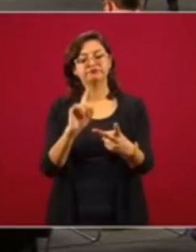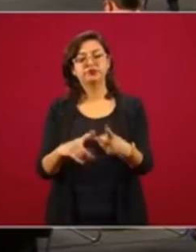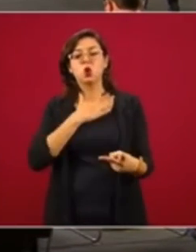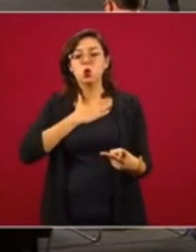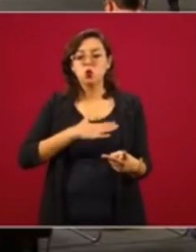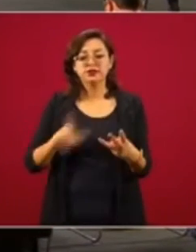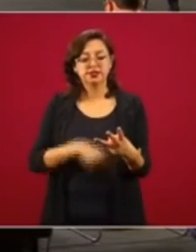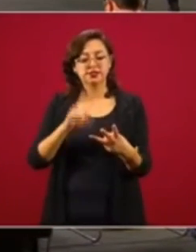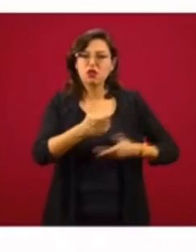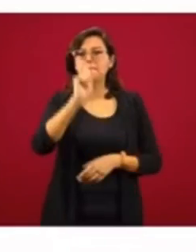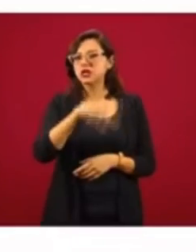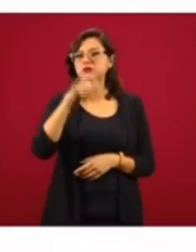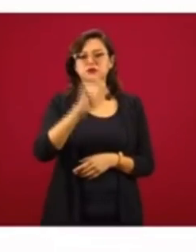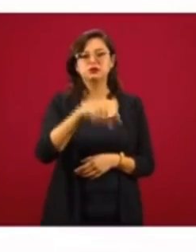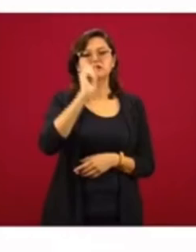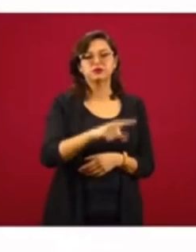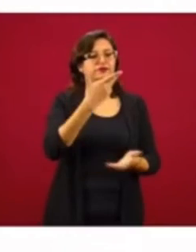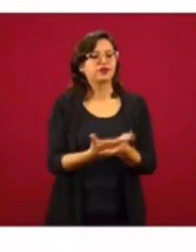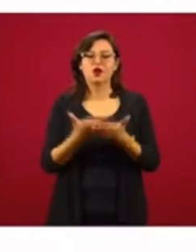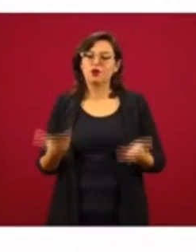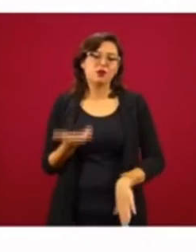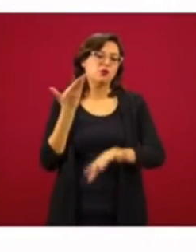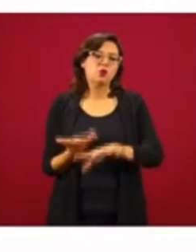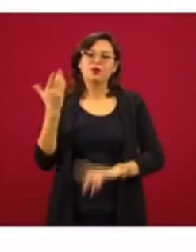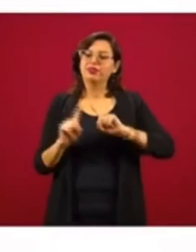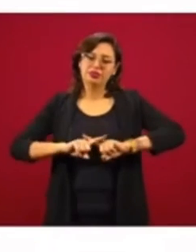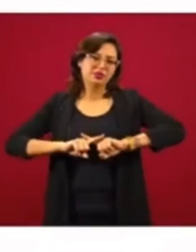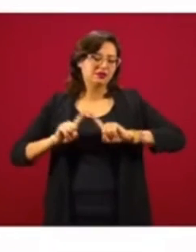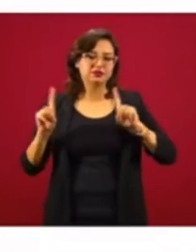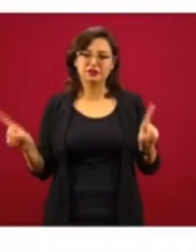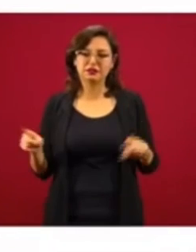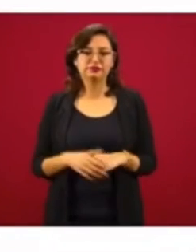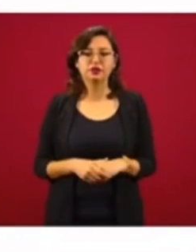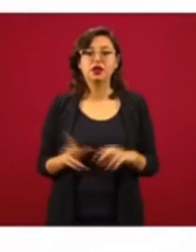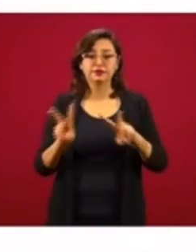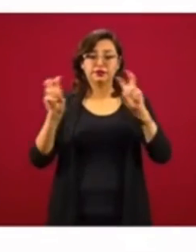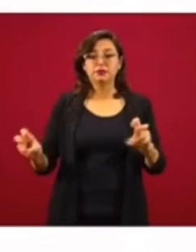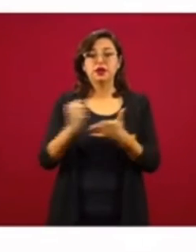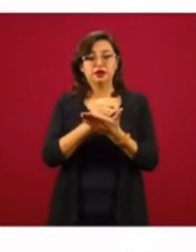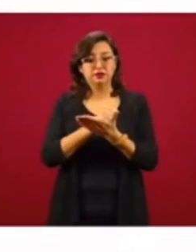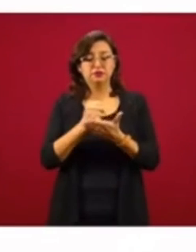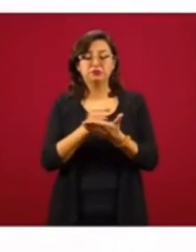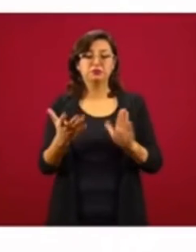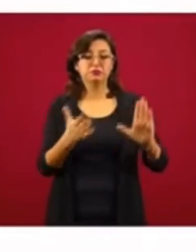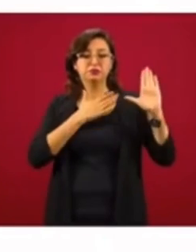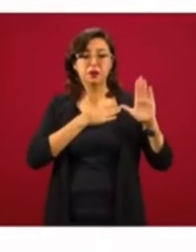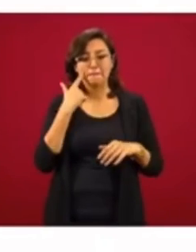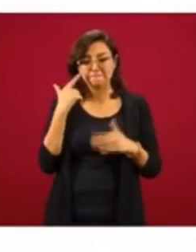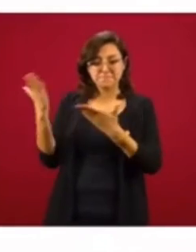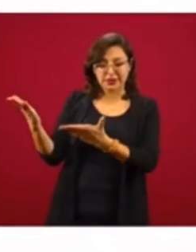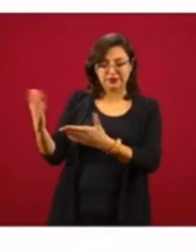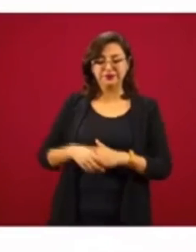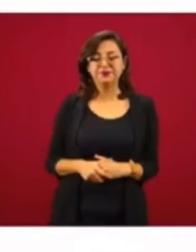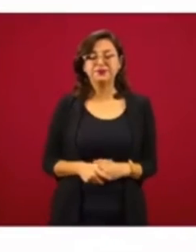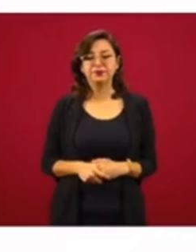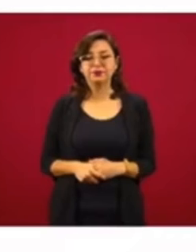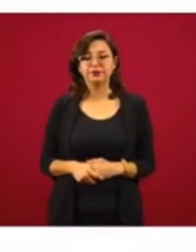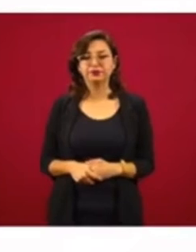y con honestidad. Ahora es totalmente distinto. En el caso del crédito a la palabra, es un millón de créditos.